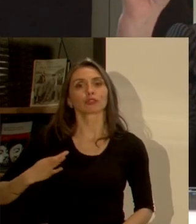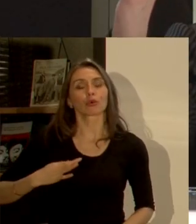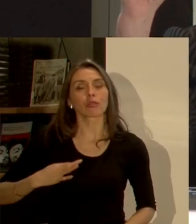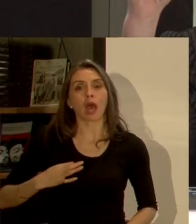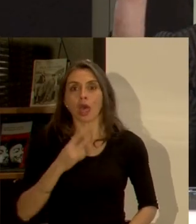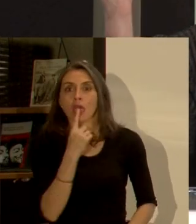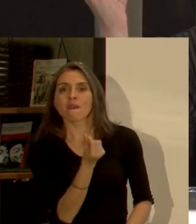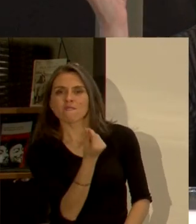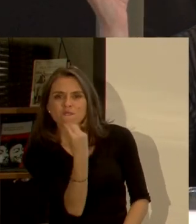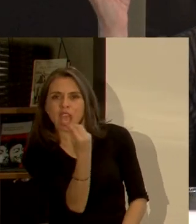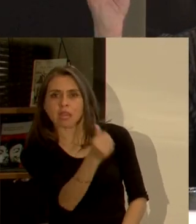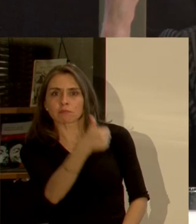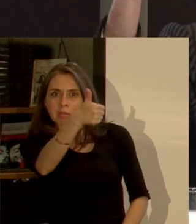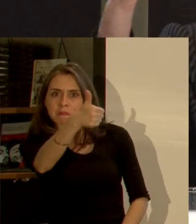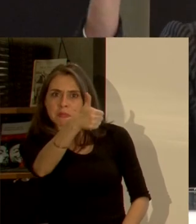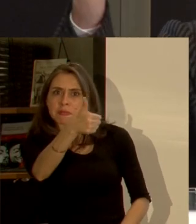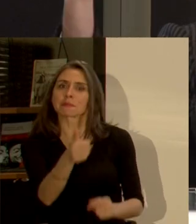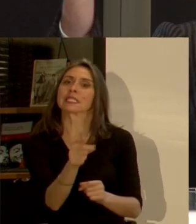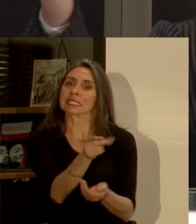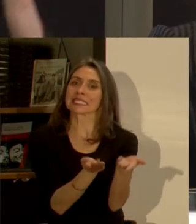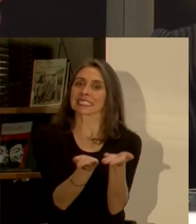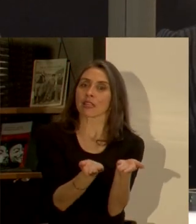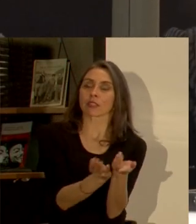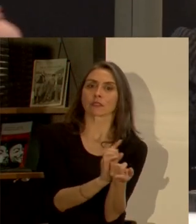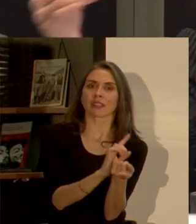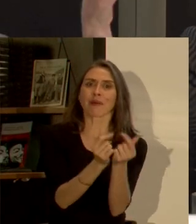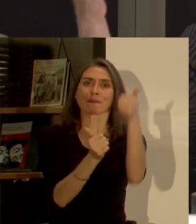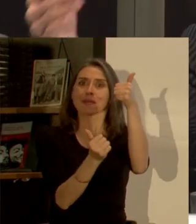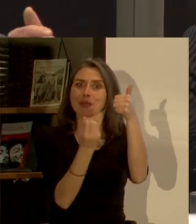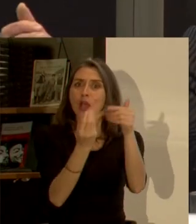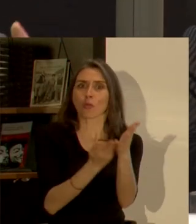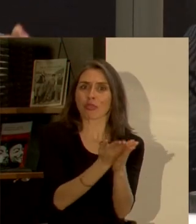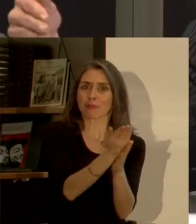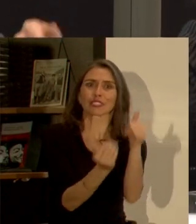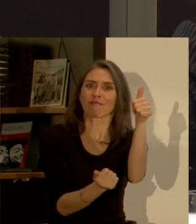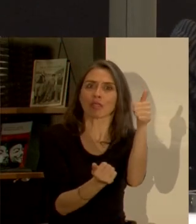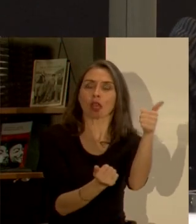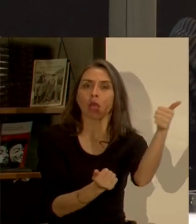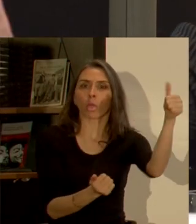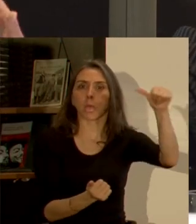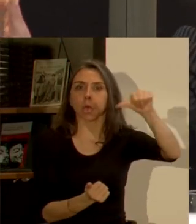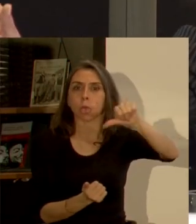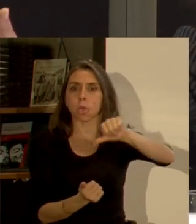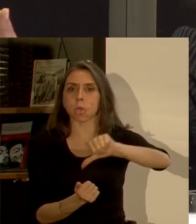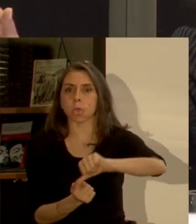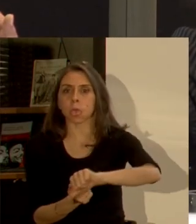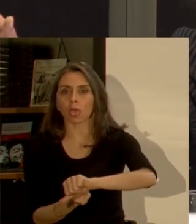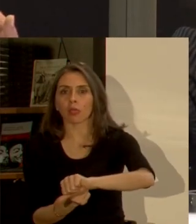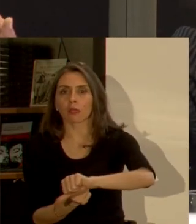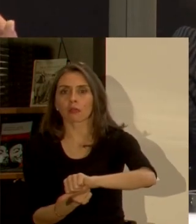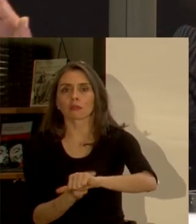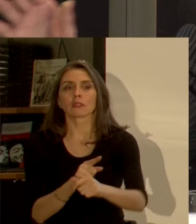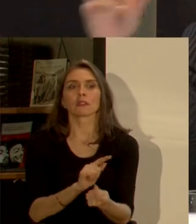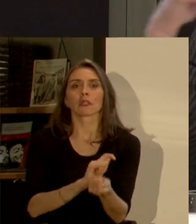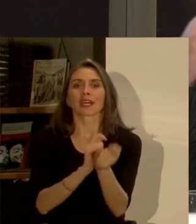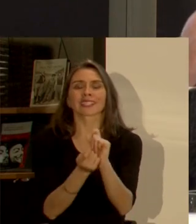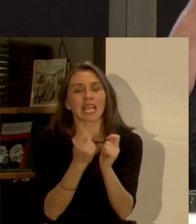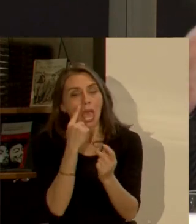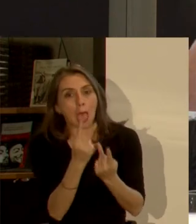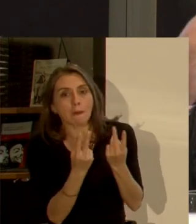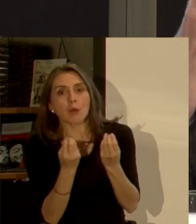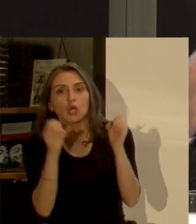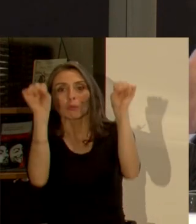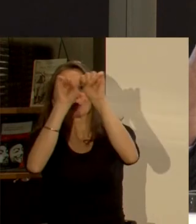valorado un servicio que luego se deteriora entonces no puede ver cómo se deteriora y después los cambios que hay que hacer